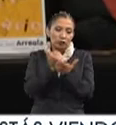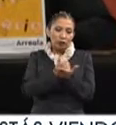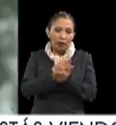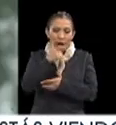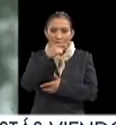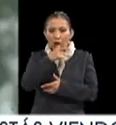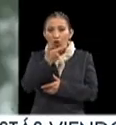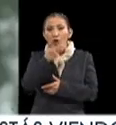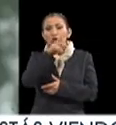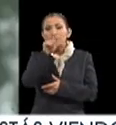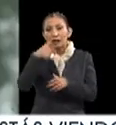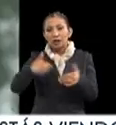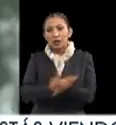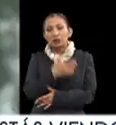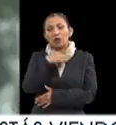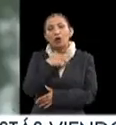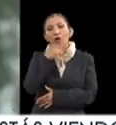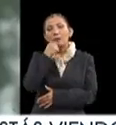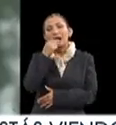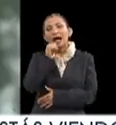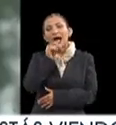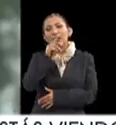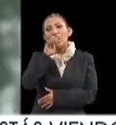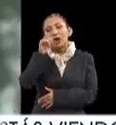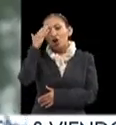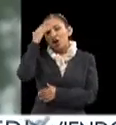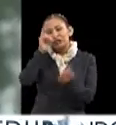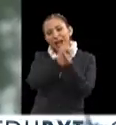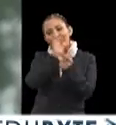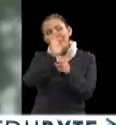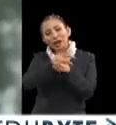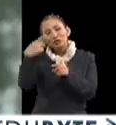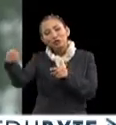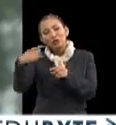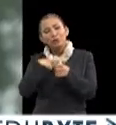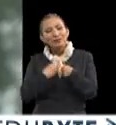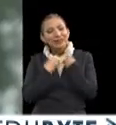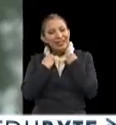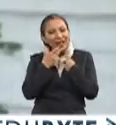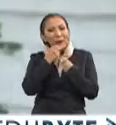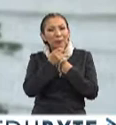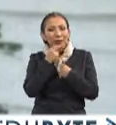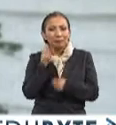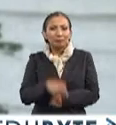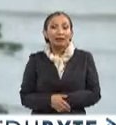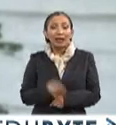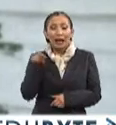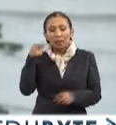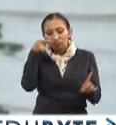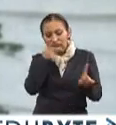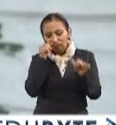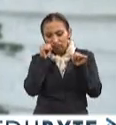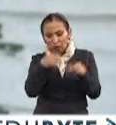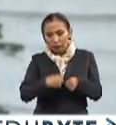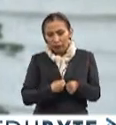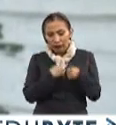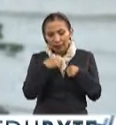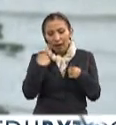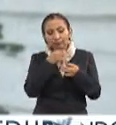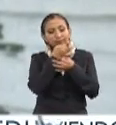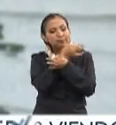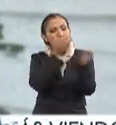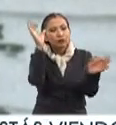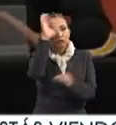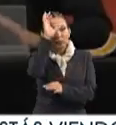Ciudad Guzmán, lugar de nacimiento de literato, donde conocieron más sobre la obra y vida del jalisciense, quien dedicó parte de su vida a la